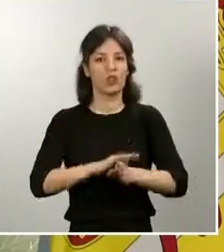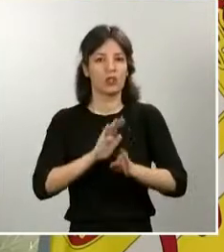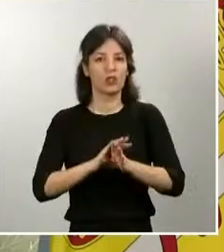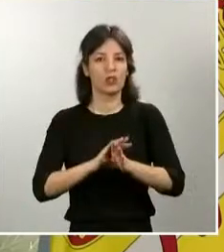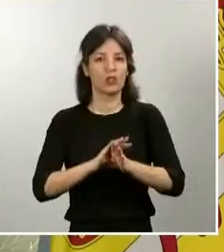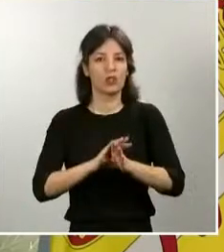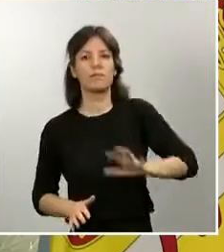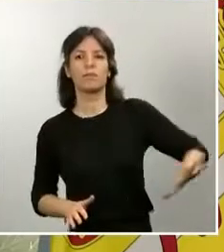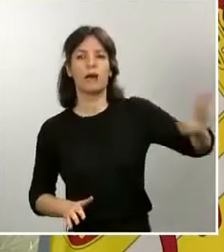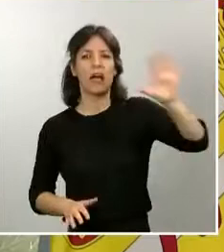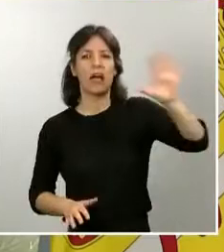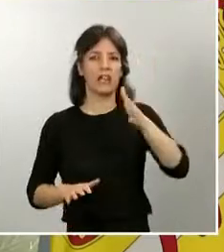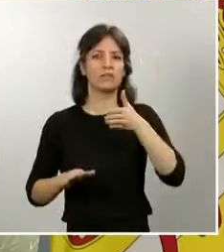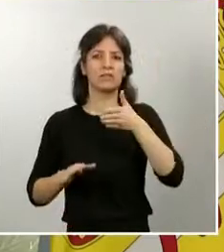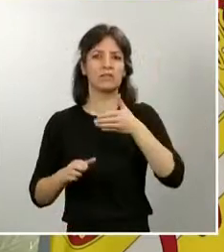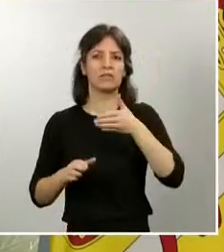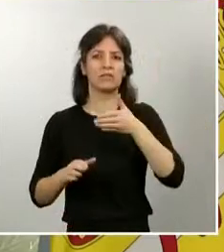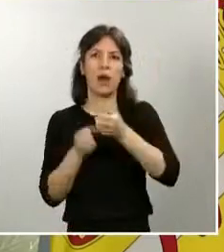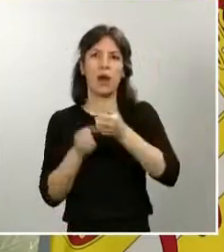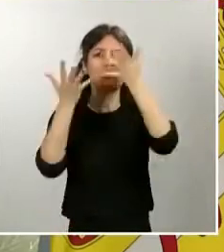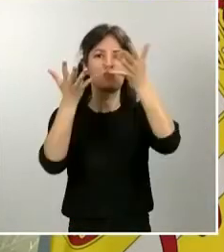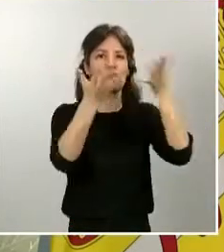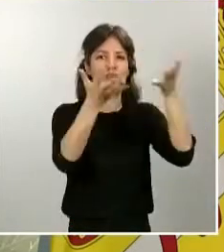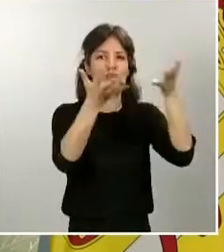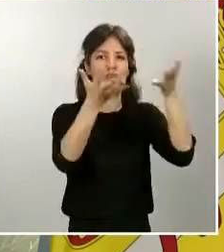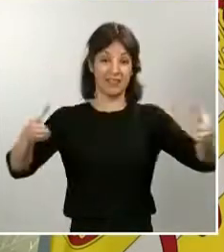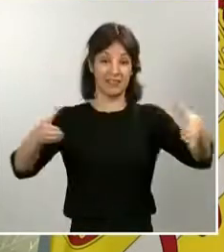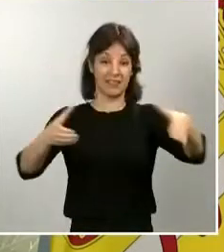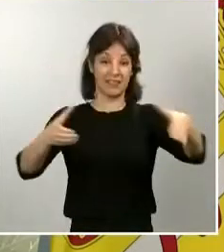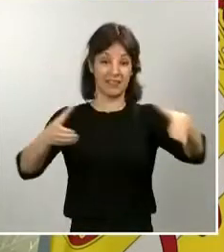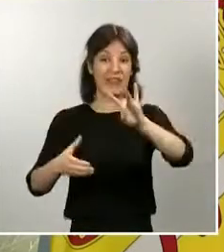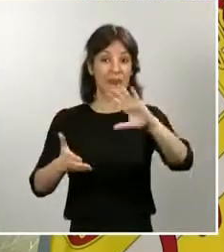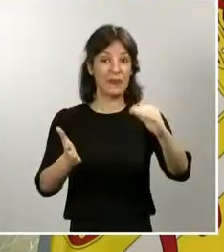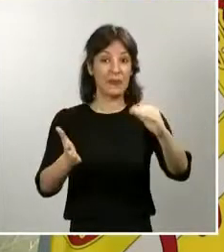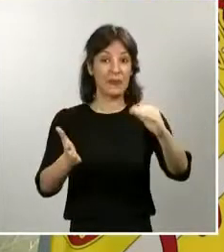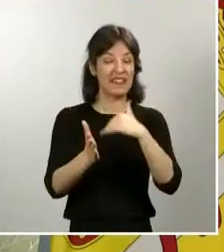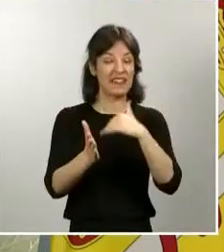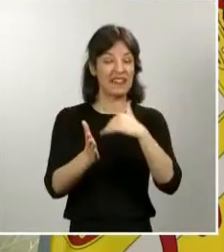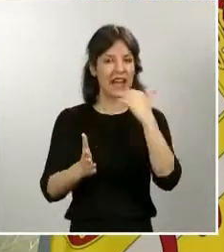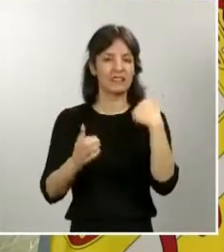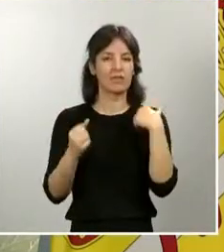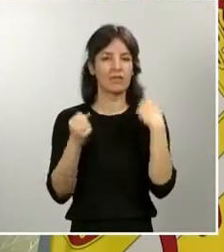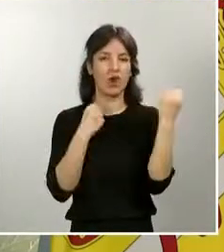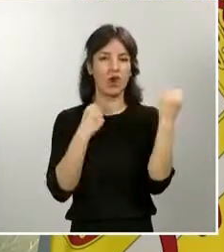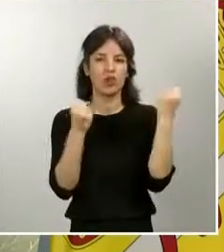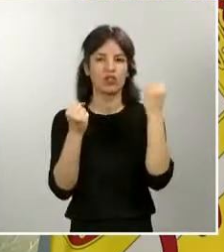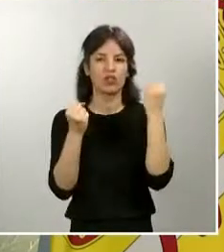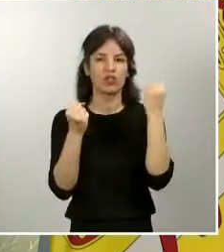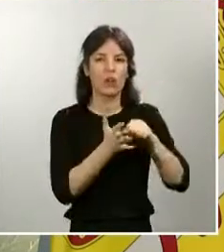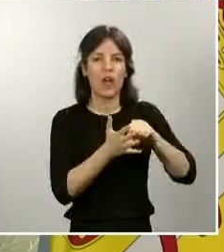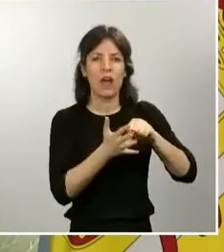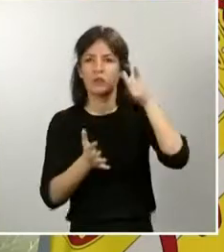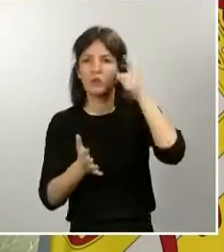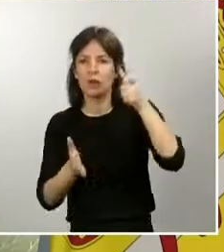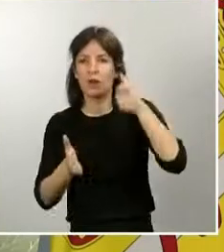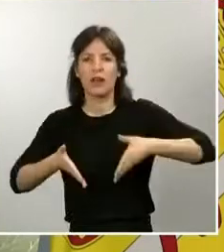De ellos, casi 15.000 lo hicieron patrullando las ciudades, los pueblos y las carreteras de España.